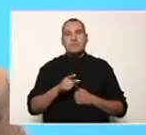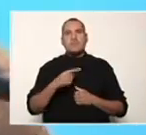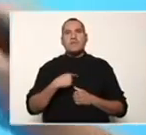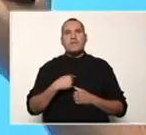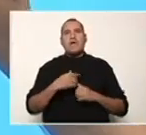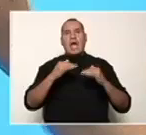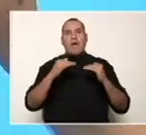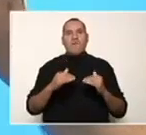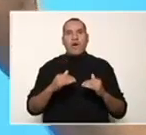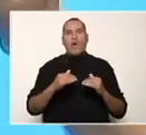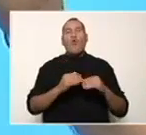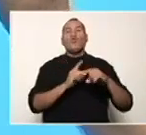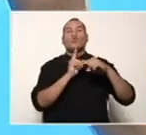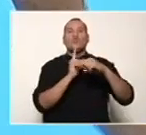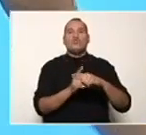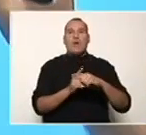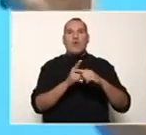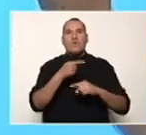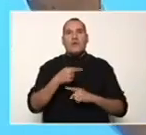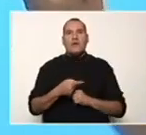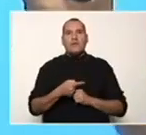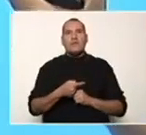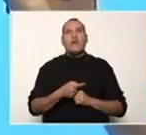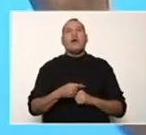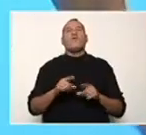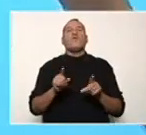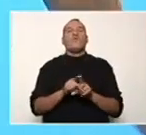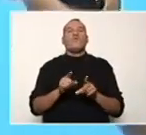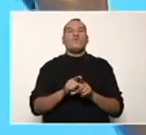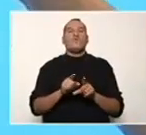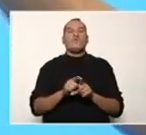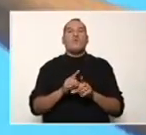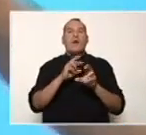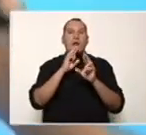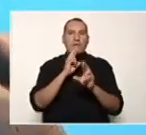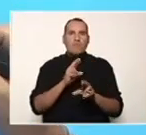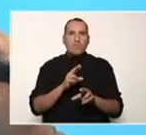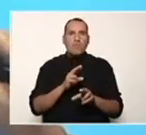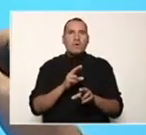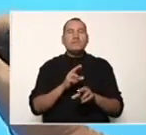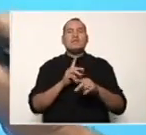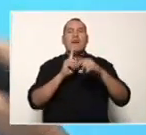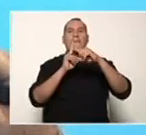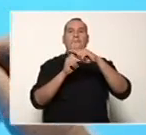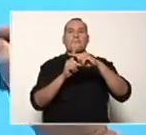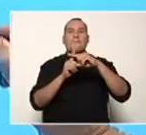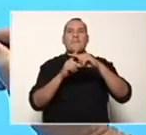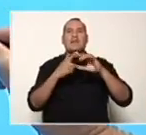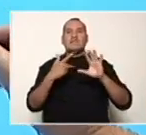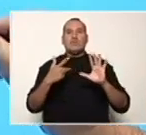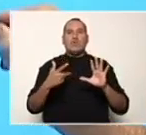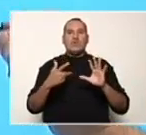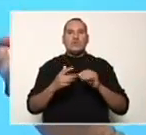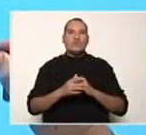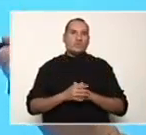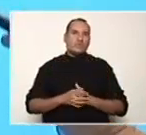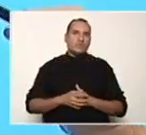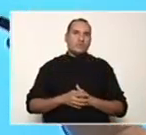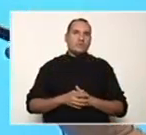den la multiplicación me de menos 8 y la suma